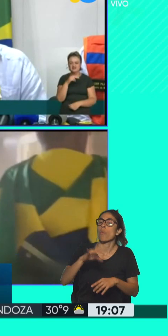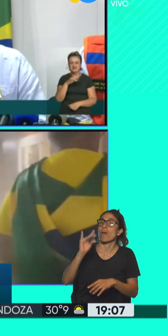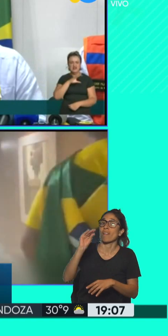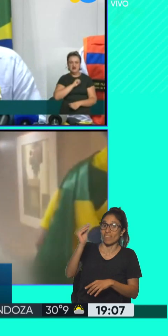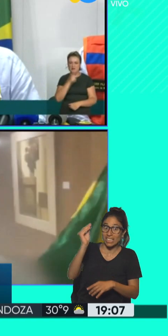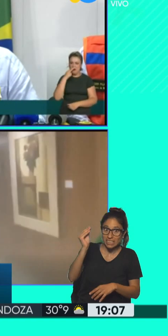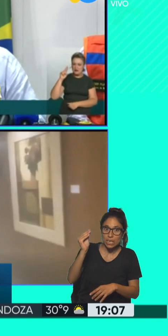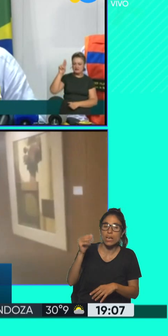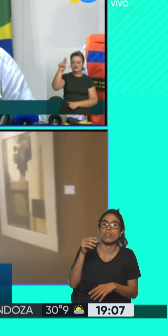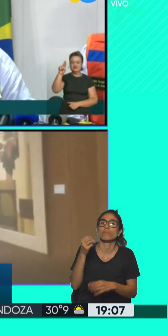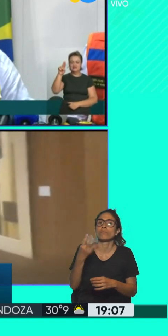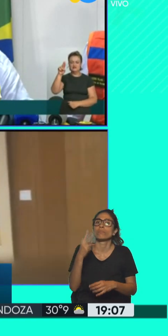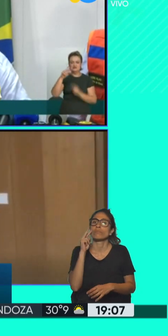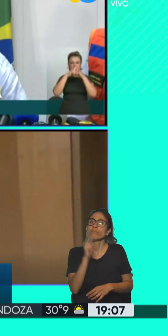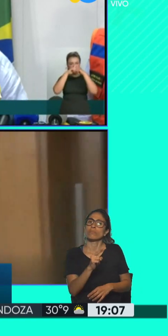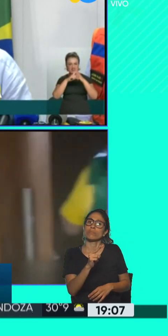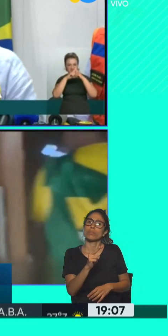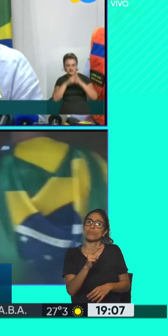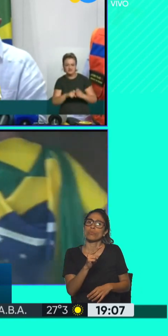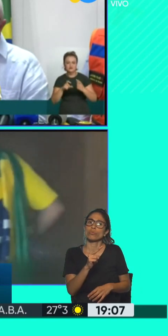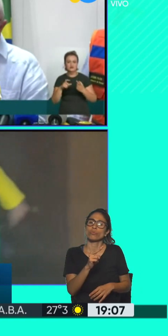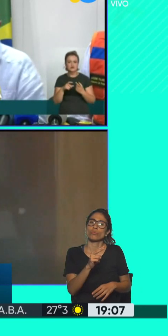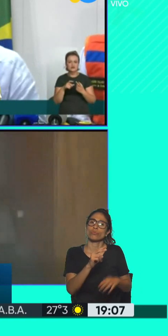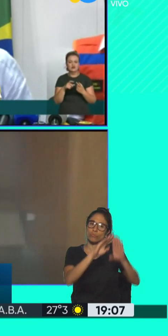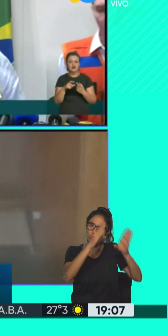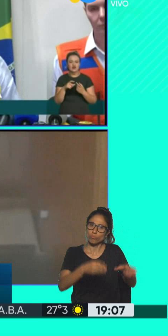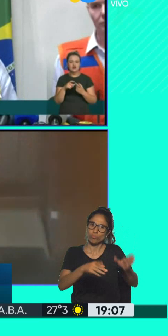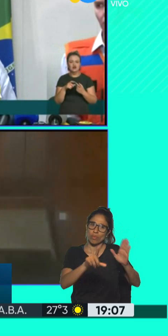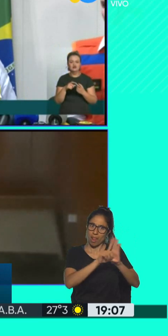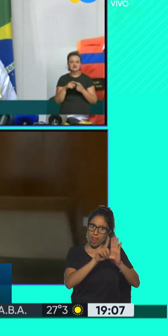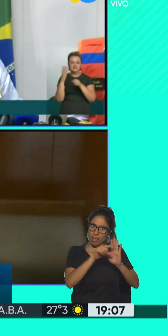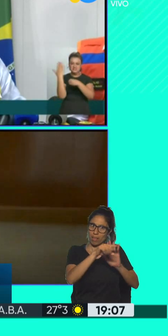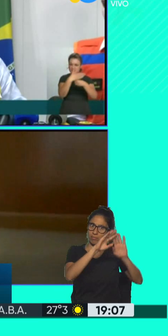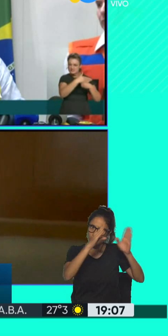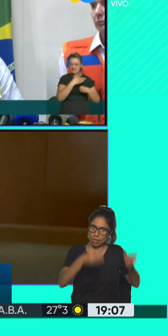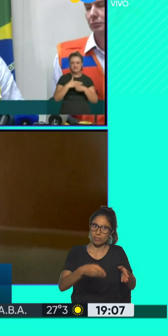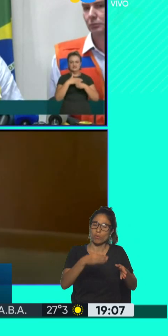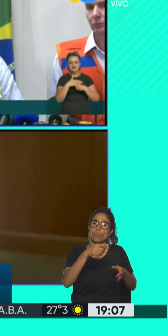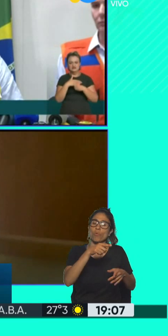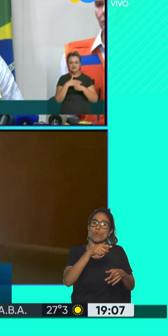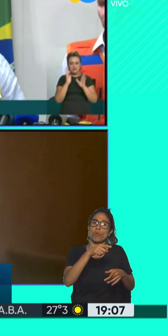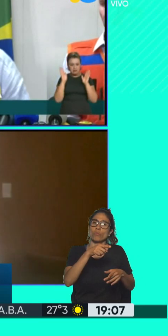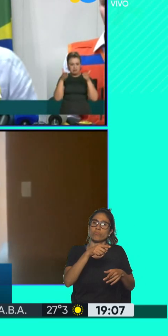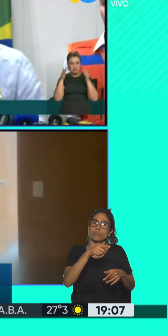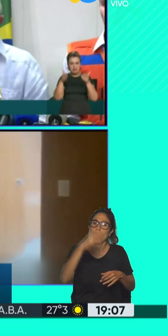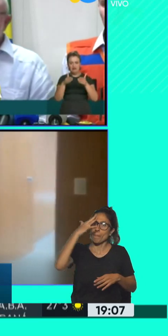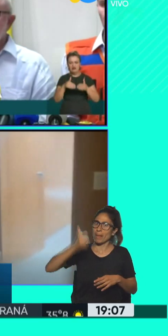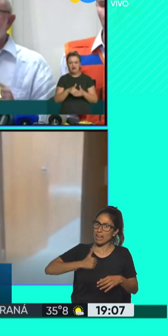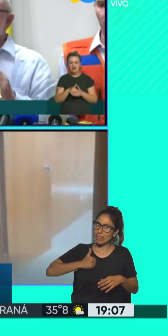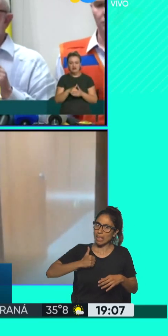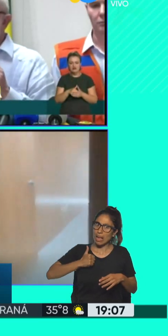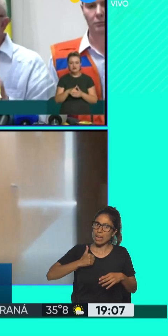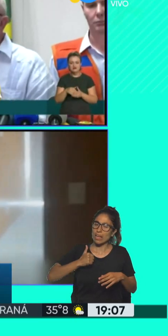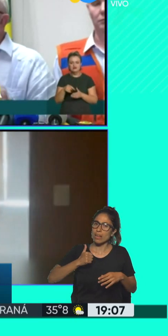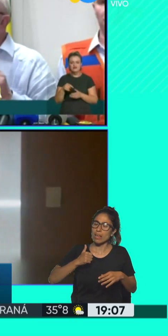primer ingreso en el Palacio Legislativo la inacción de la policía militar estadual,